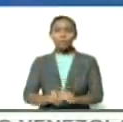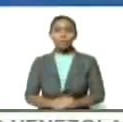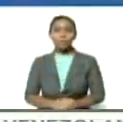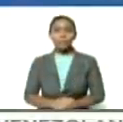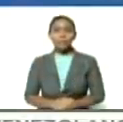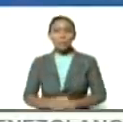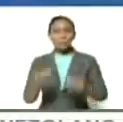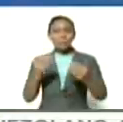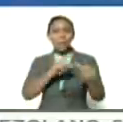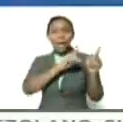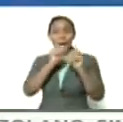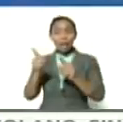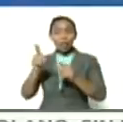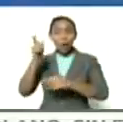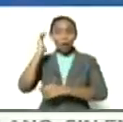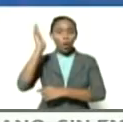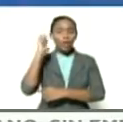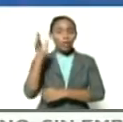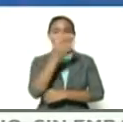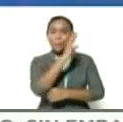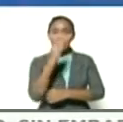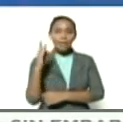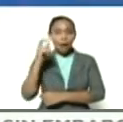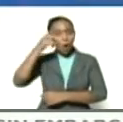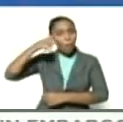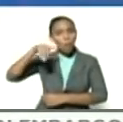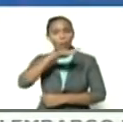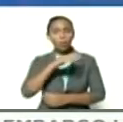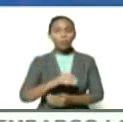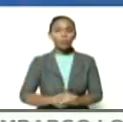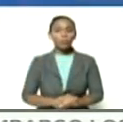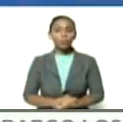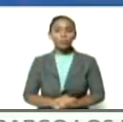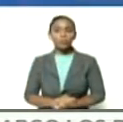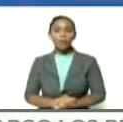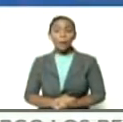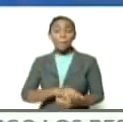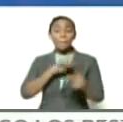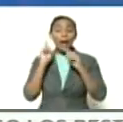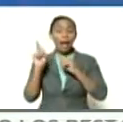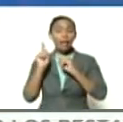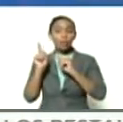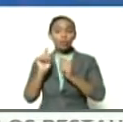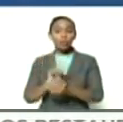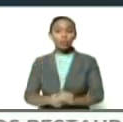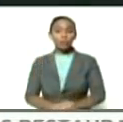para eso es el congreso bicentenario de los pueblos para eso